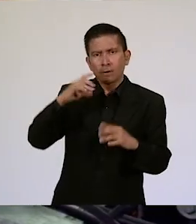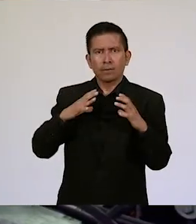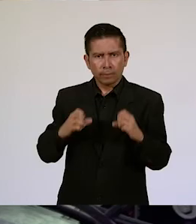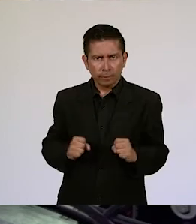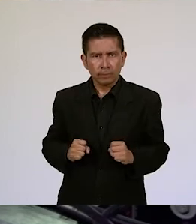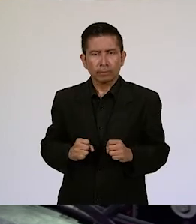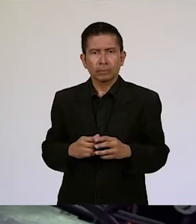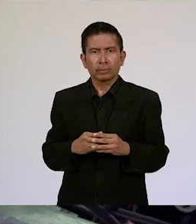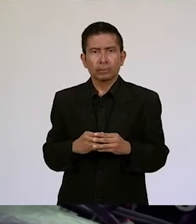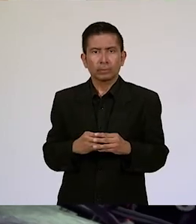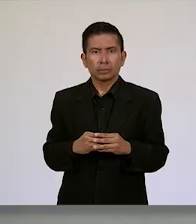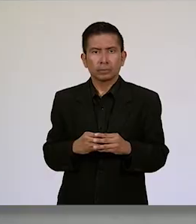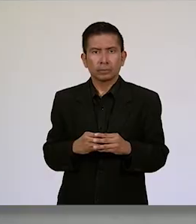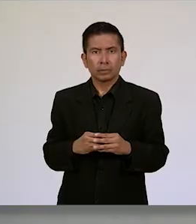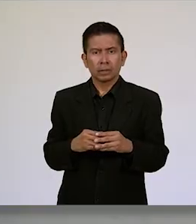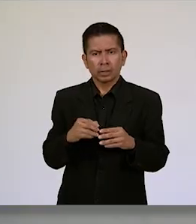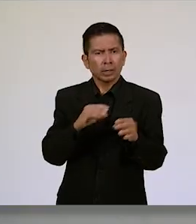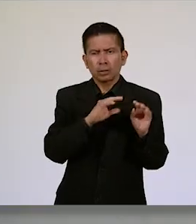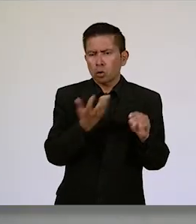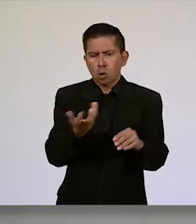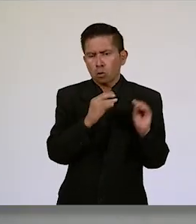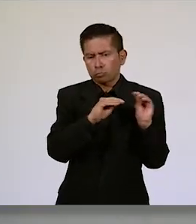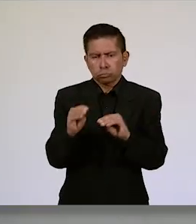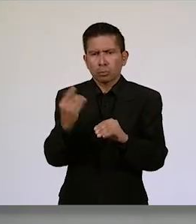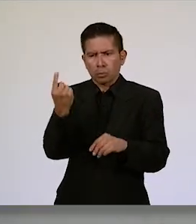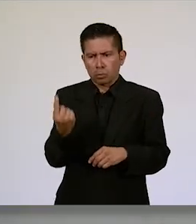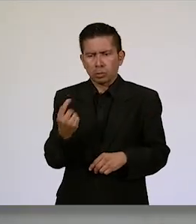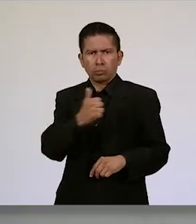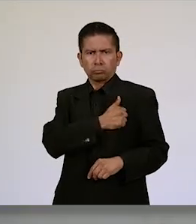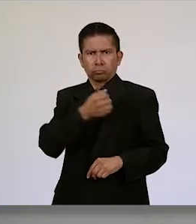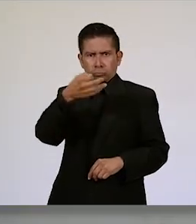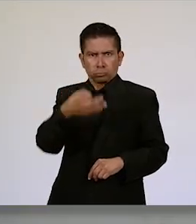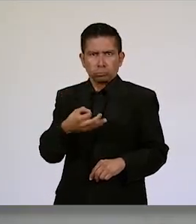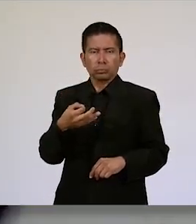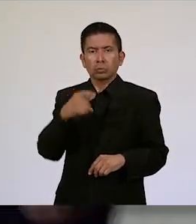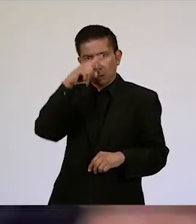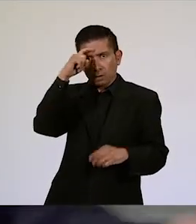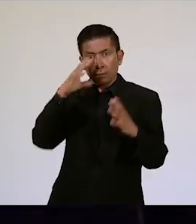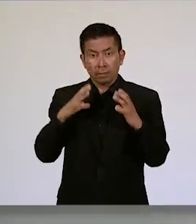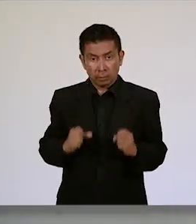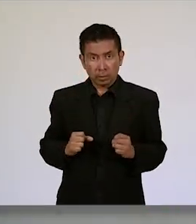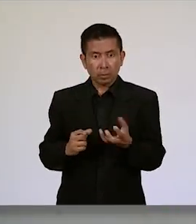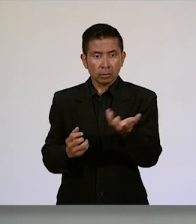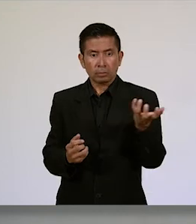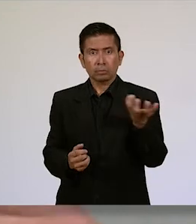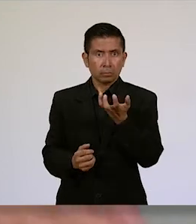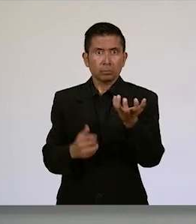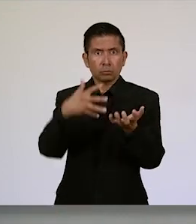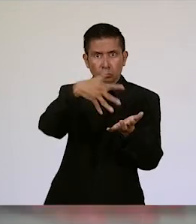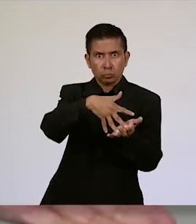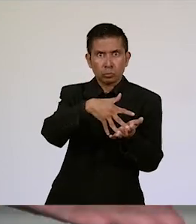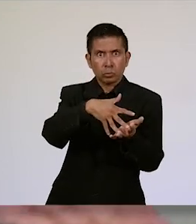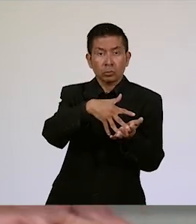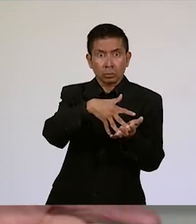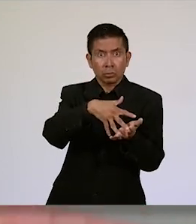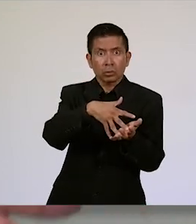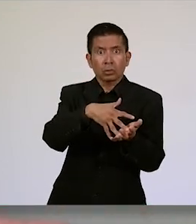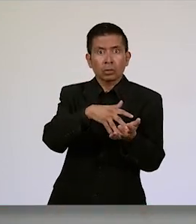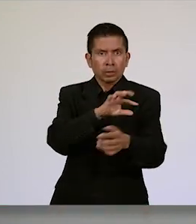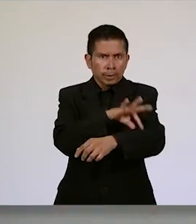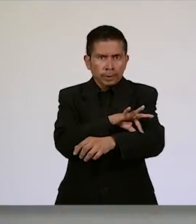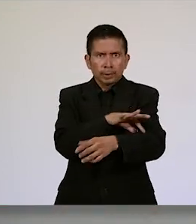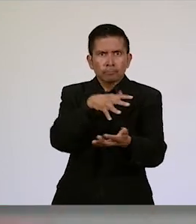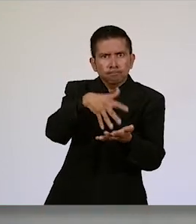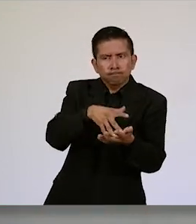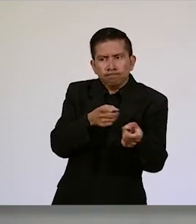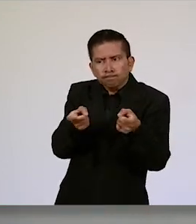gubernamental, cumpliendo el funcionario su responsabilidad pública y cumpliendo el ciudadano su responsabilidad de ser